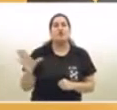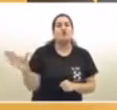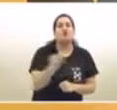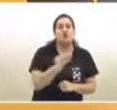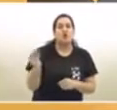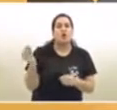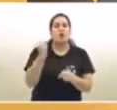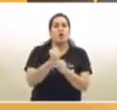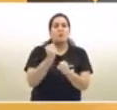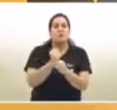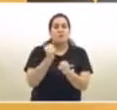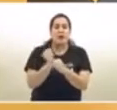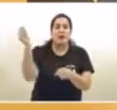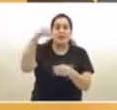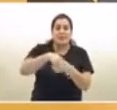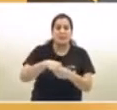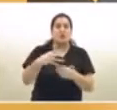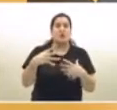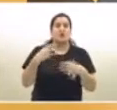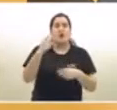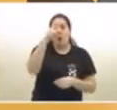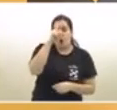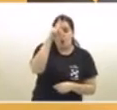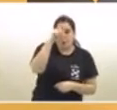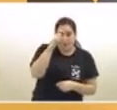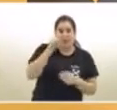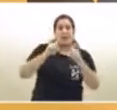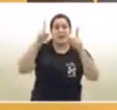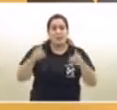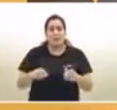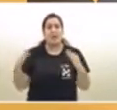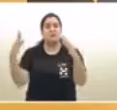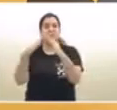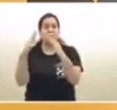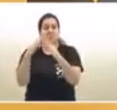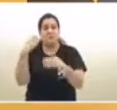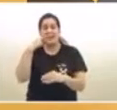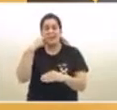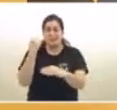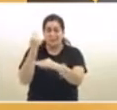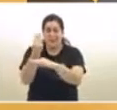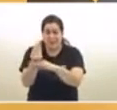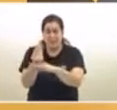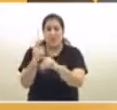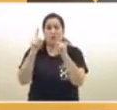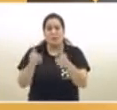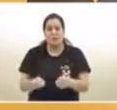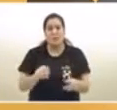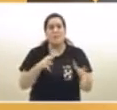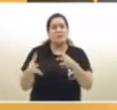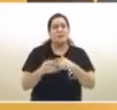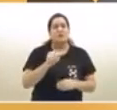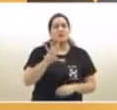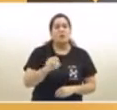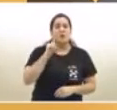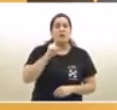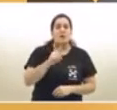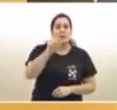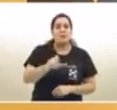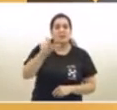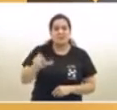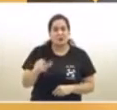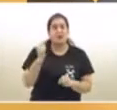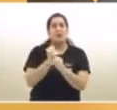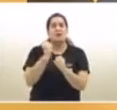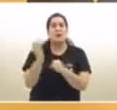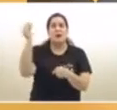y todos los trabajadores de los geriátricos se los tetea una vez por semana. Son más o menos 50.000 personas que todas las semanas pasan